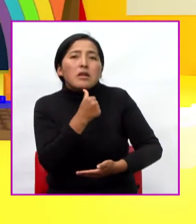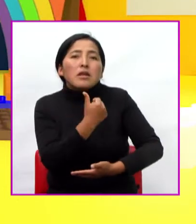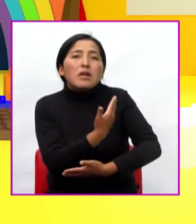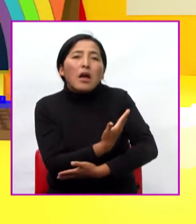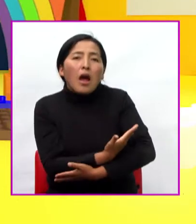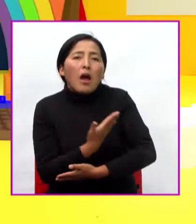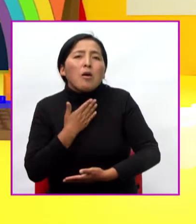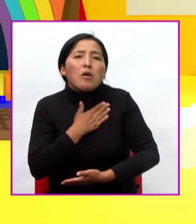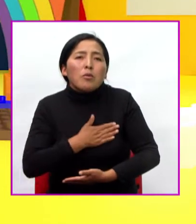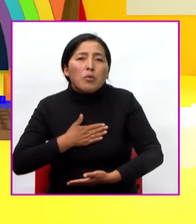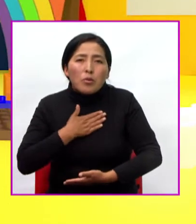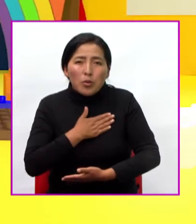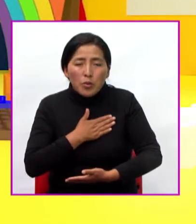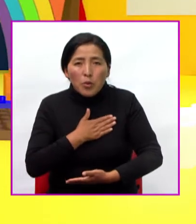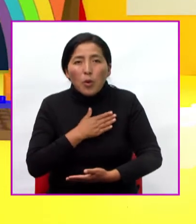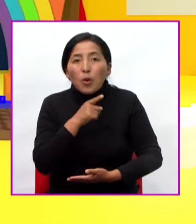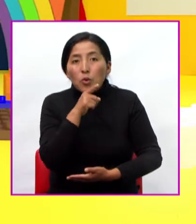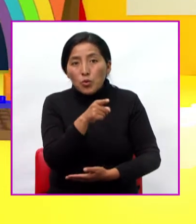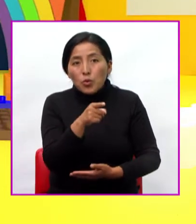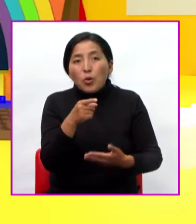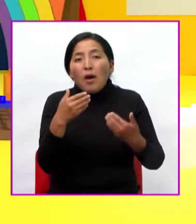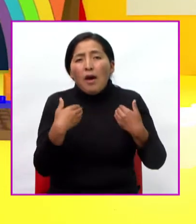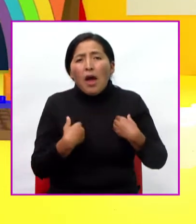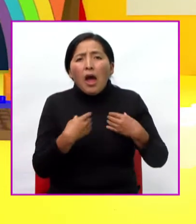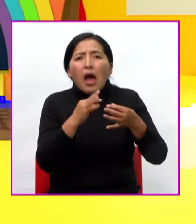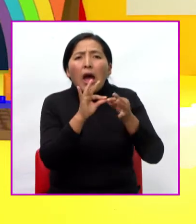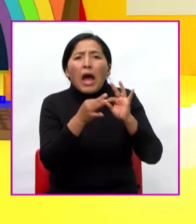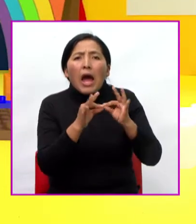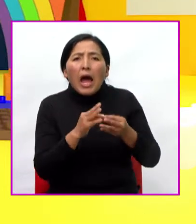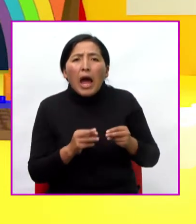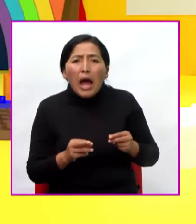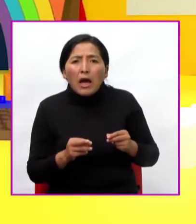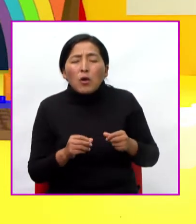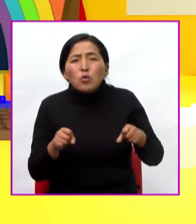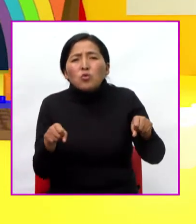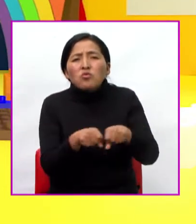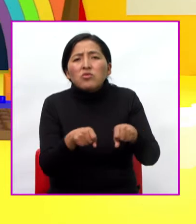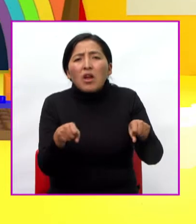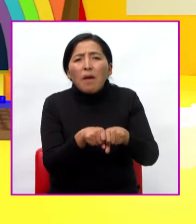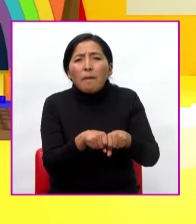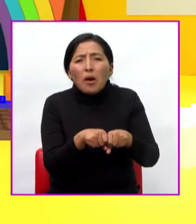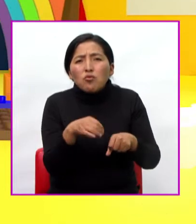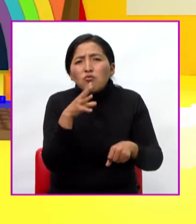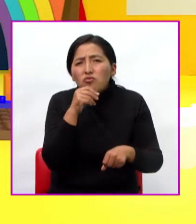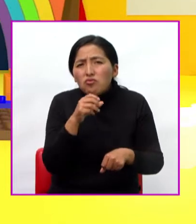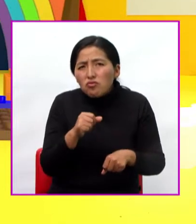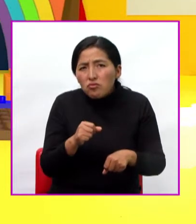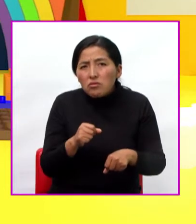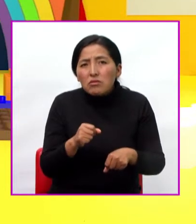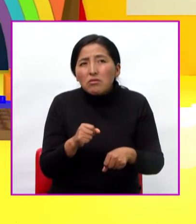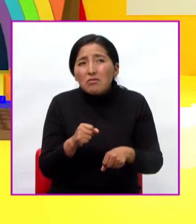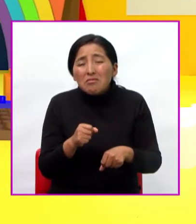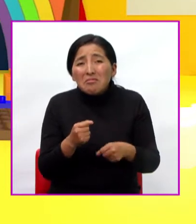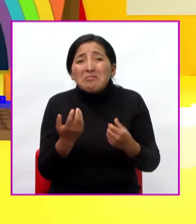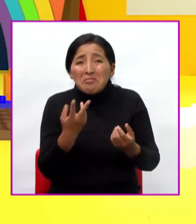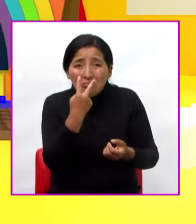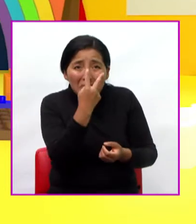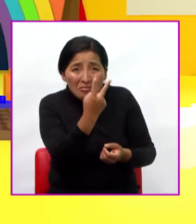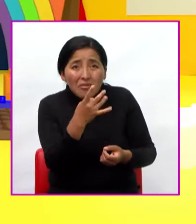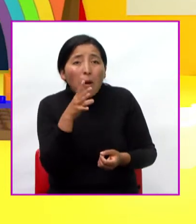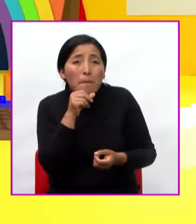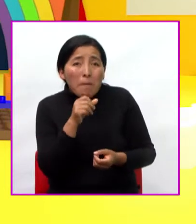Debes hacer arreglar este par de zapatos Están viejitos, ¿verdad?